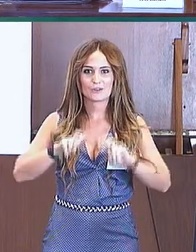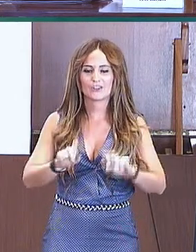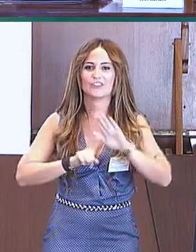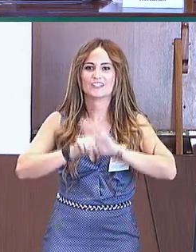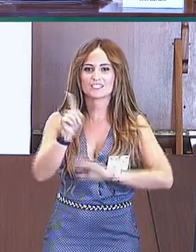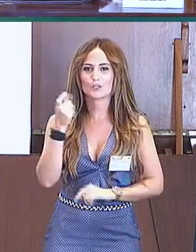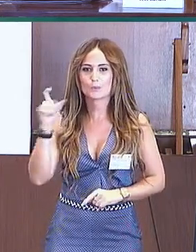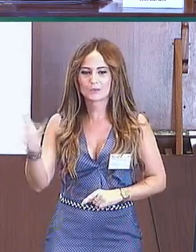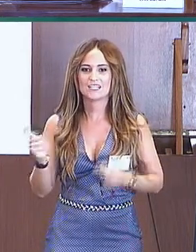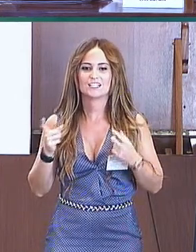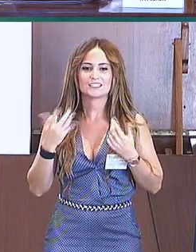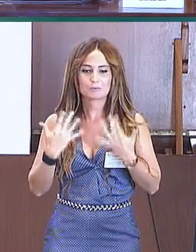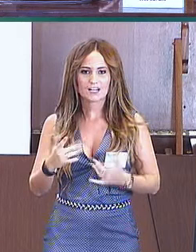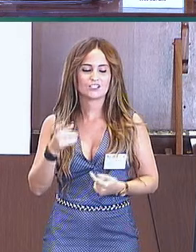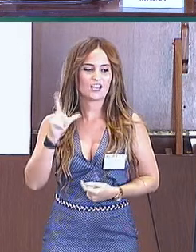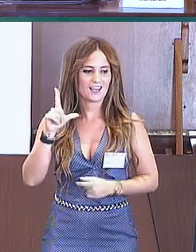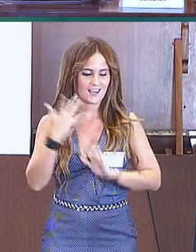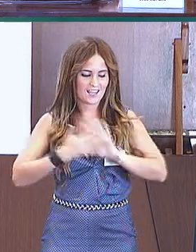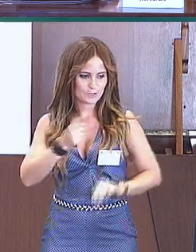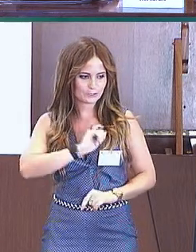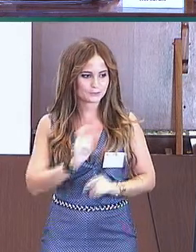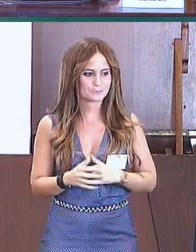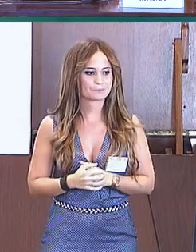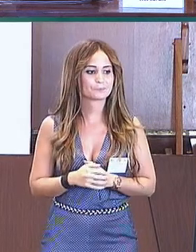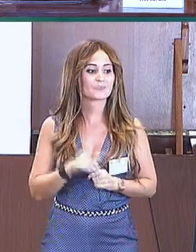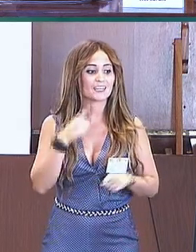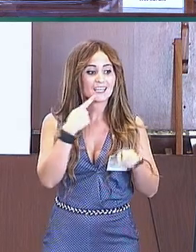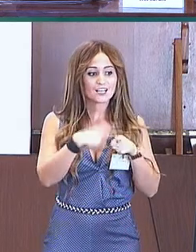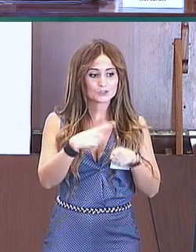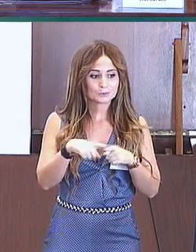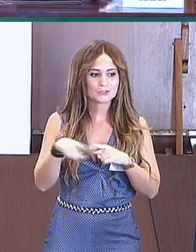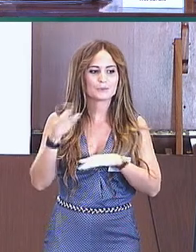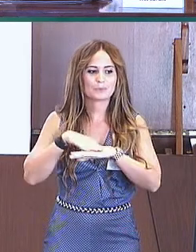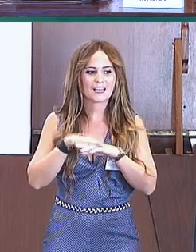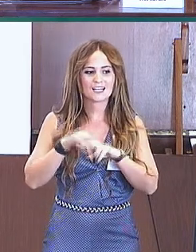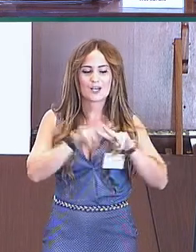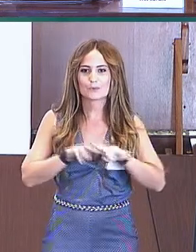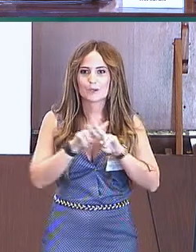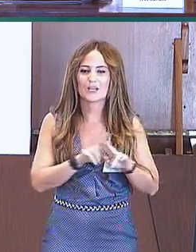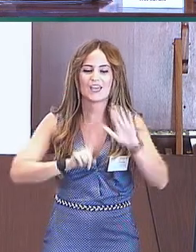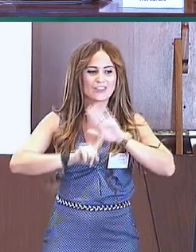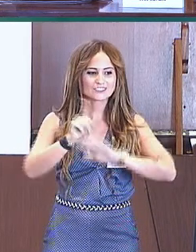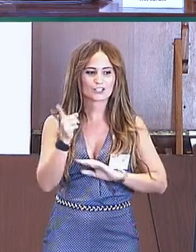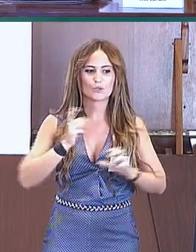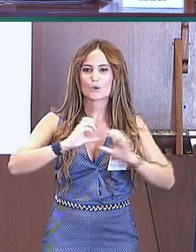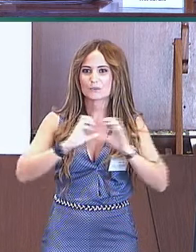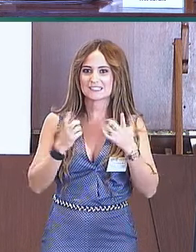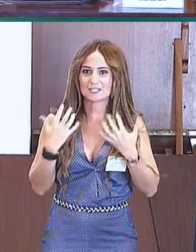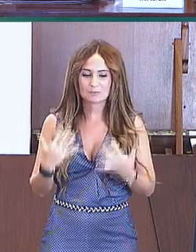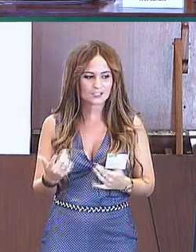Bueno, pues una de las cosas que comentaba esta mañana que hacen falta son